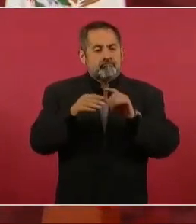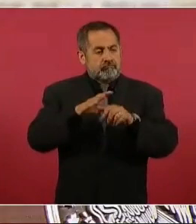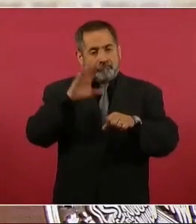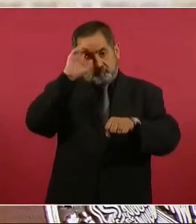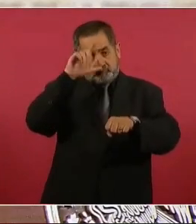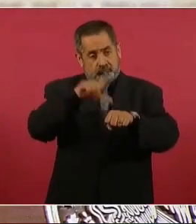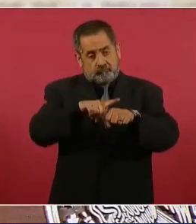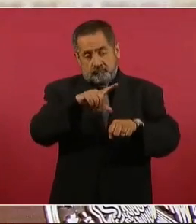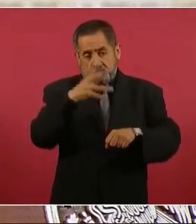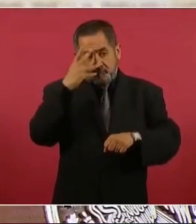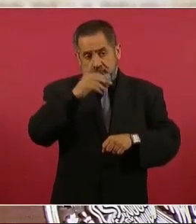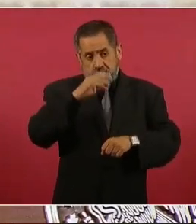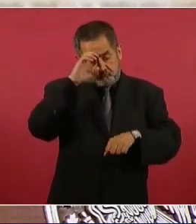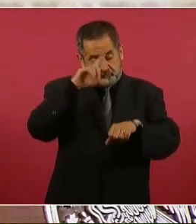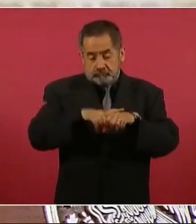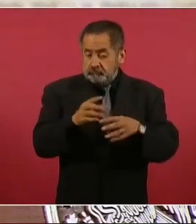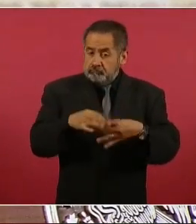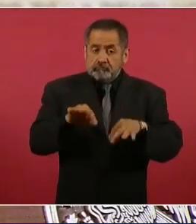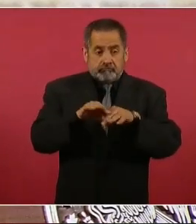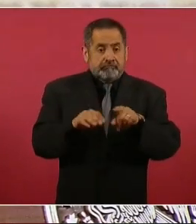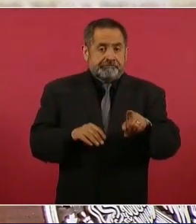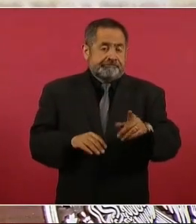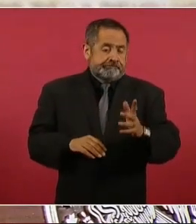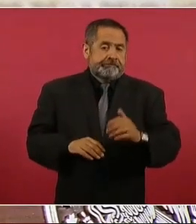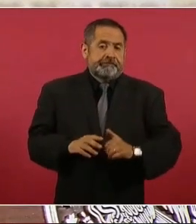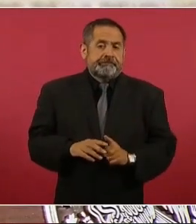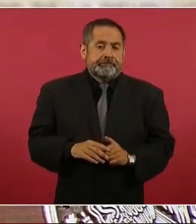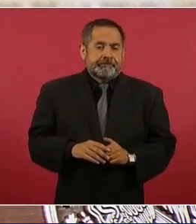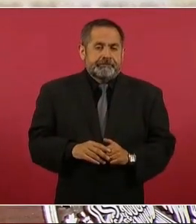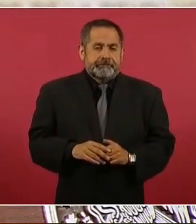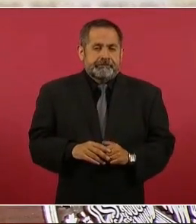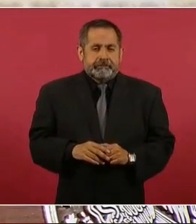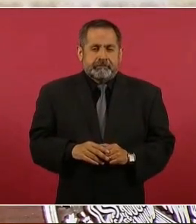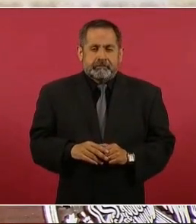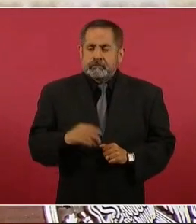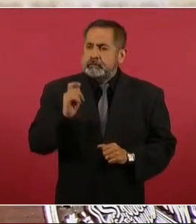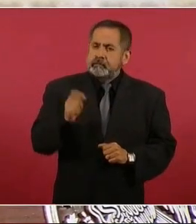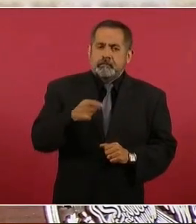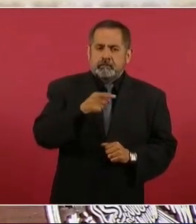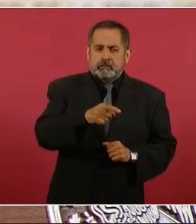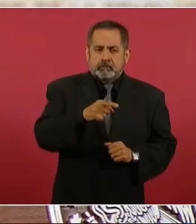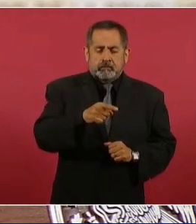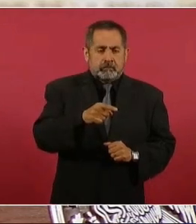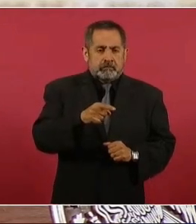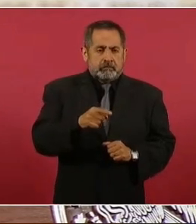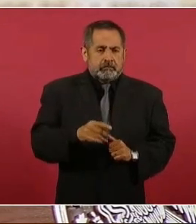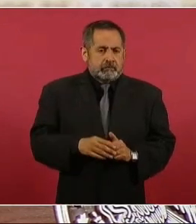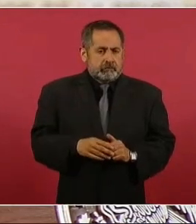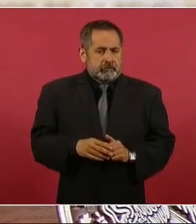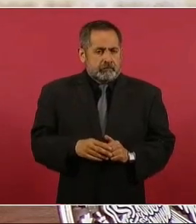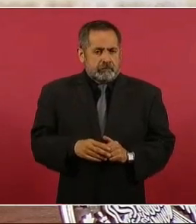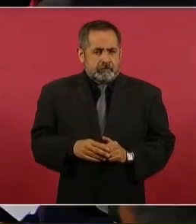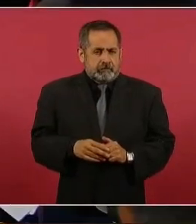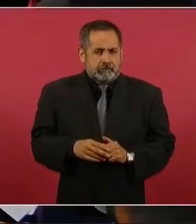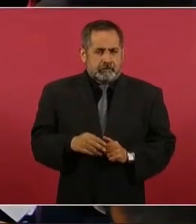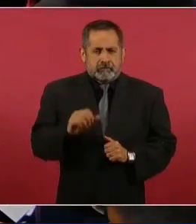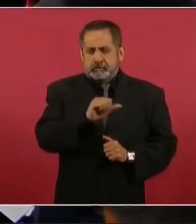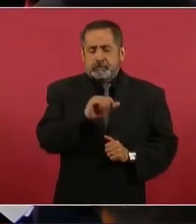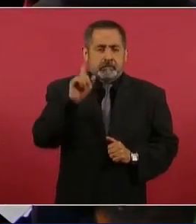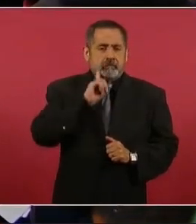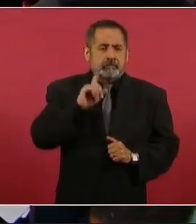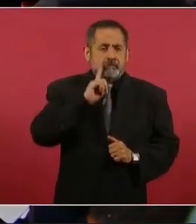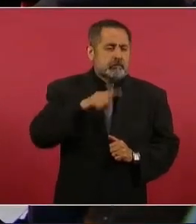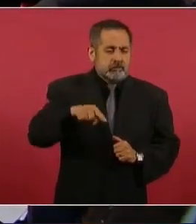cultura. La hacen las mujeres,